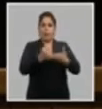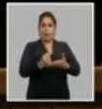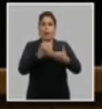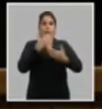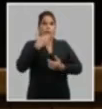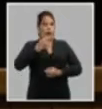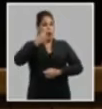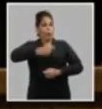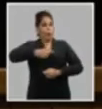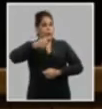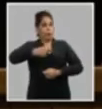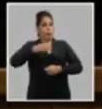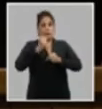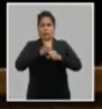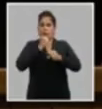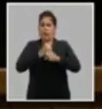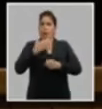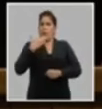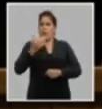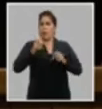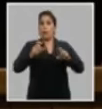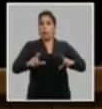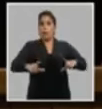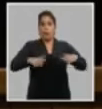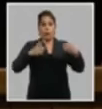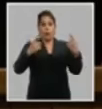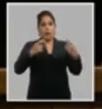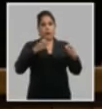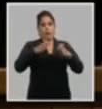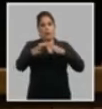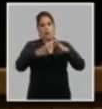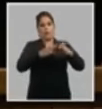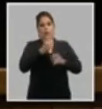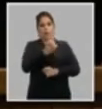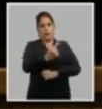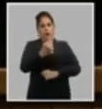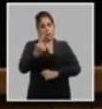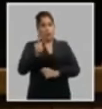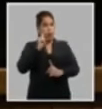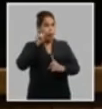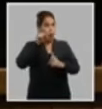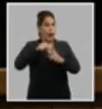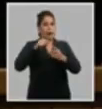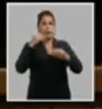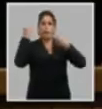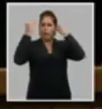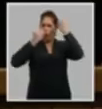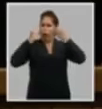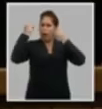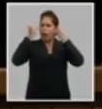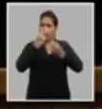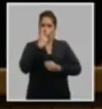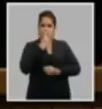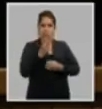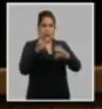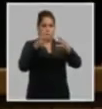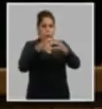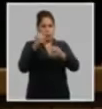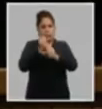a elevar su autoridad y eficiencia en el cumplimiento de sus funciones fue objeto igualmente de atención